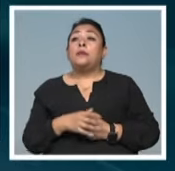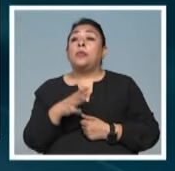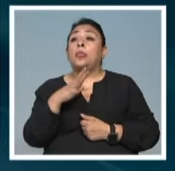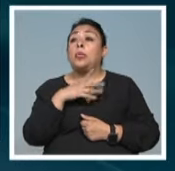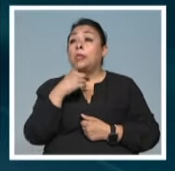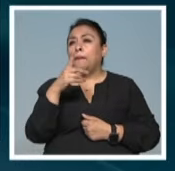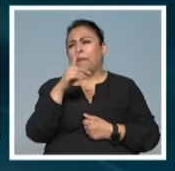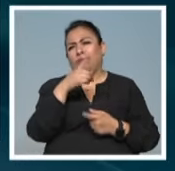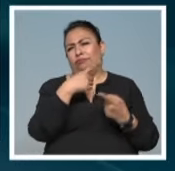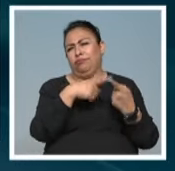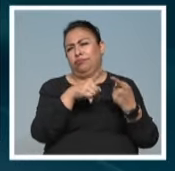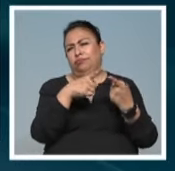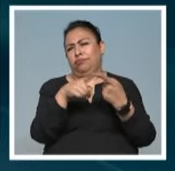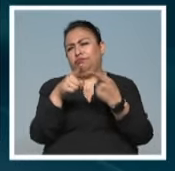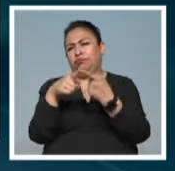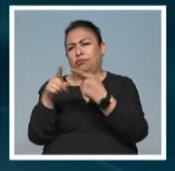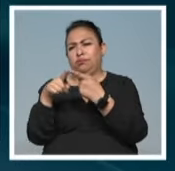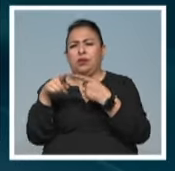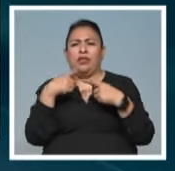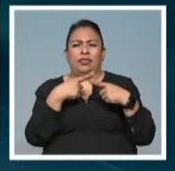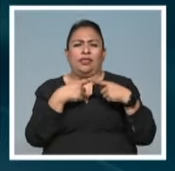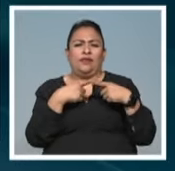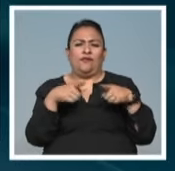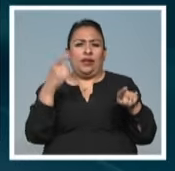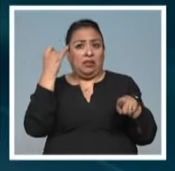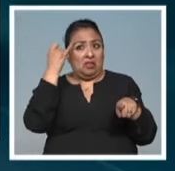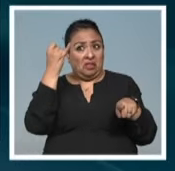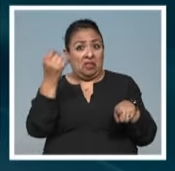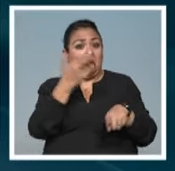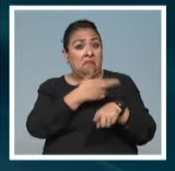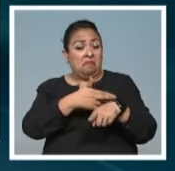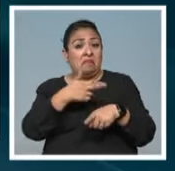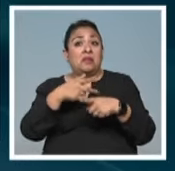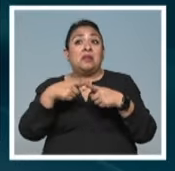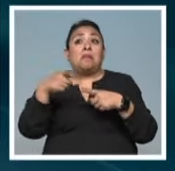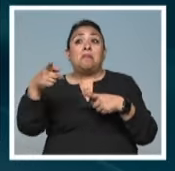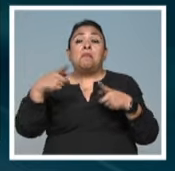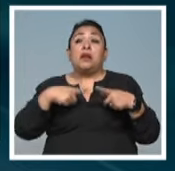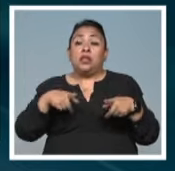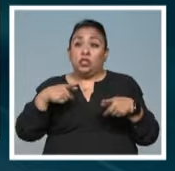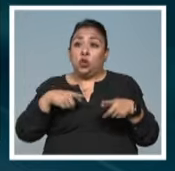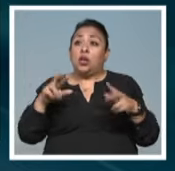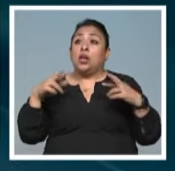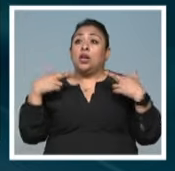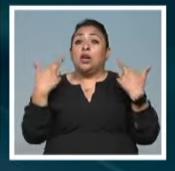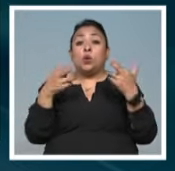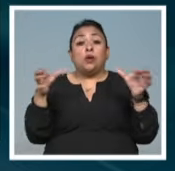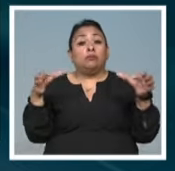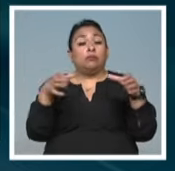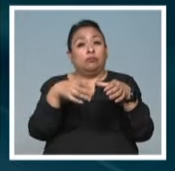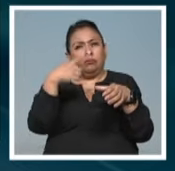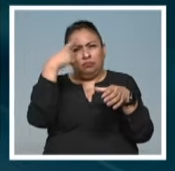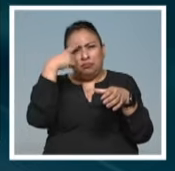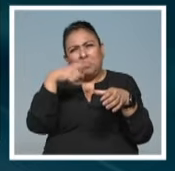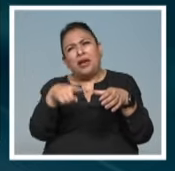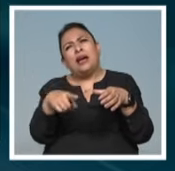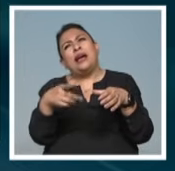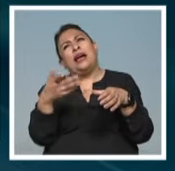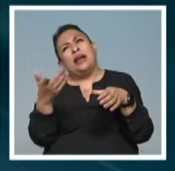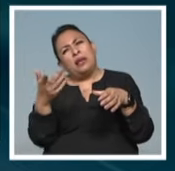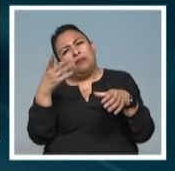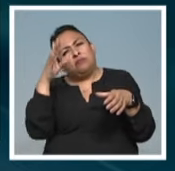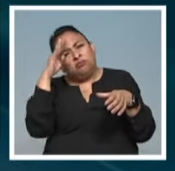un mosaico bastante plural y muy interesante de gestoras que vamos a reunirnos para, pues un poco para